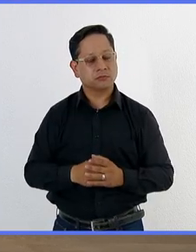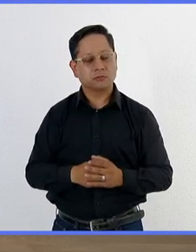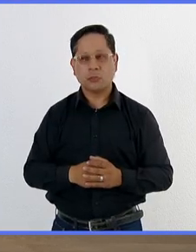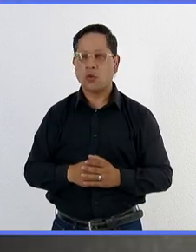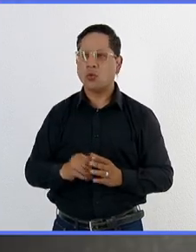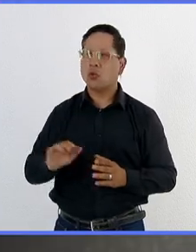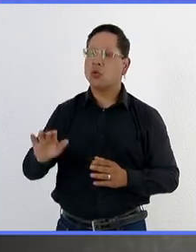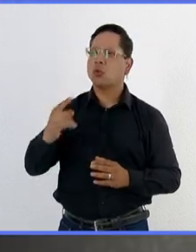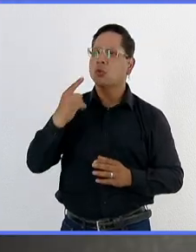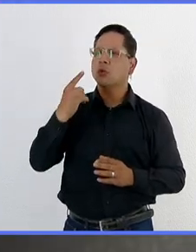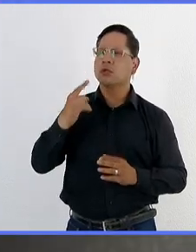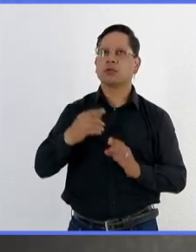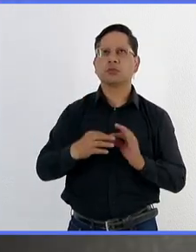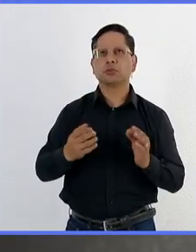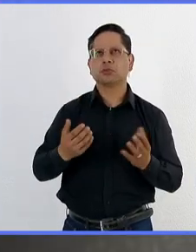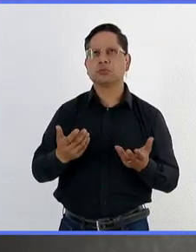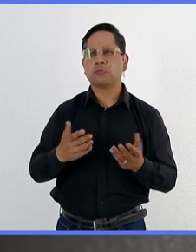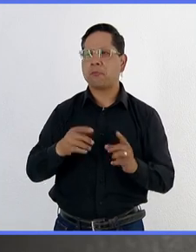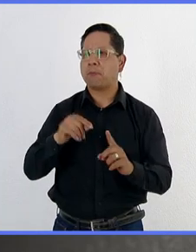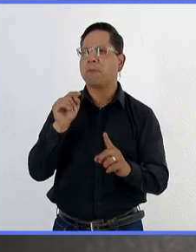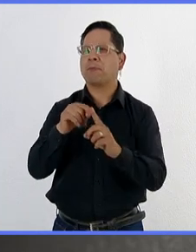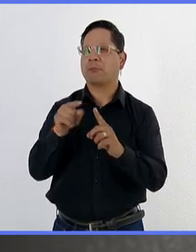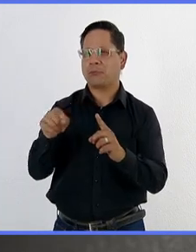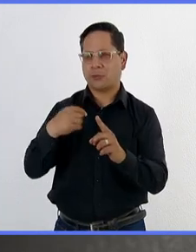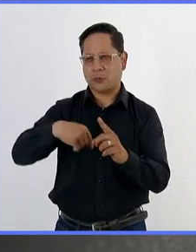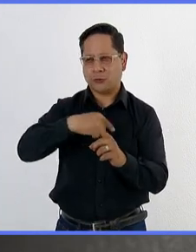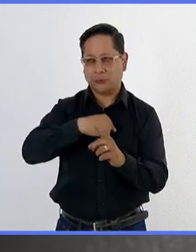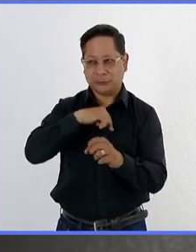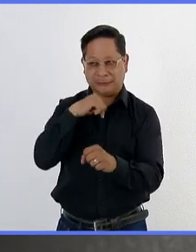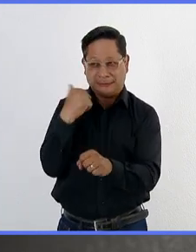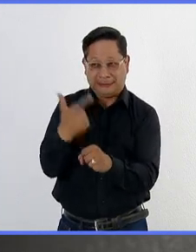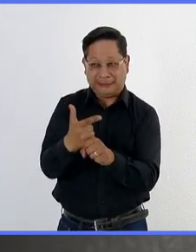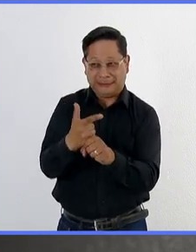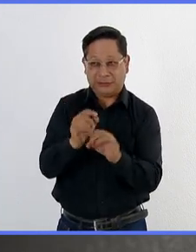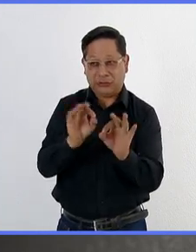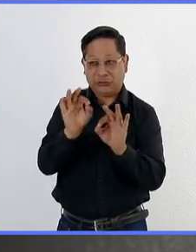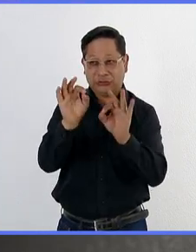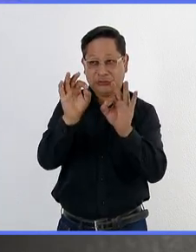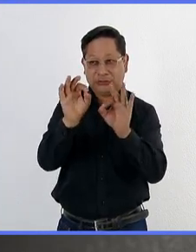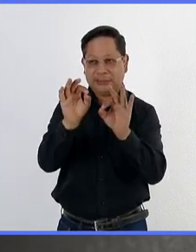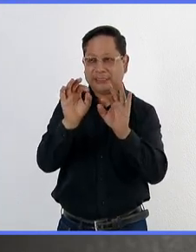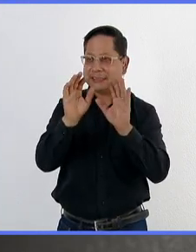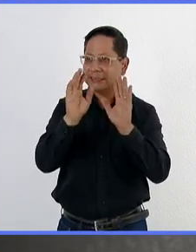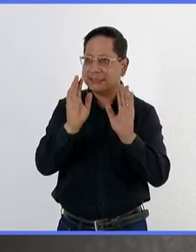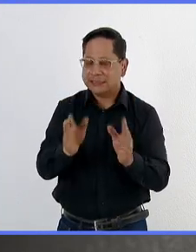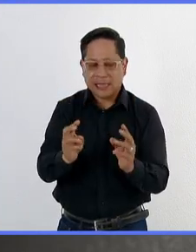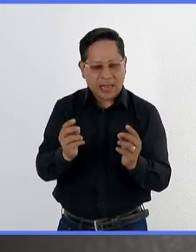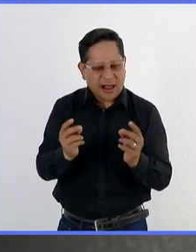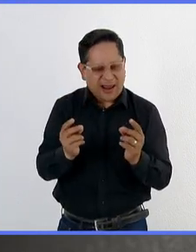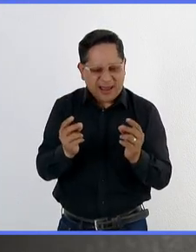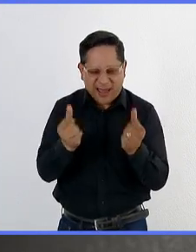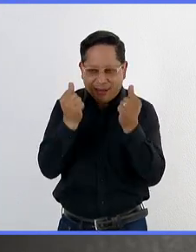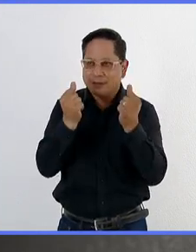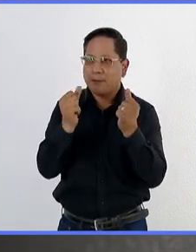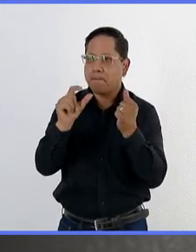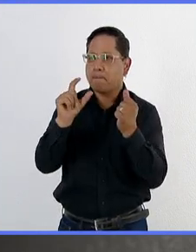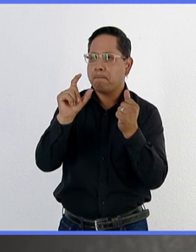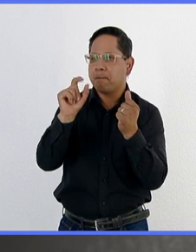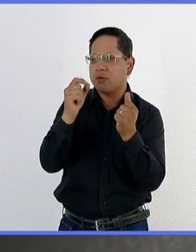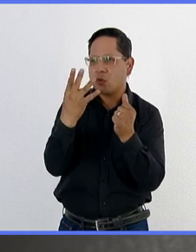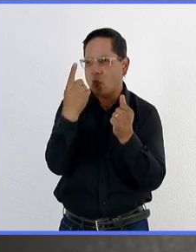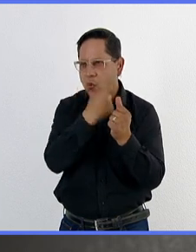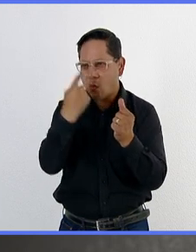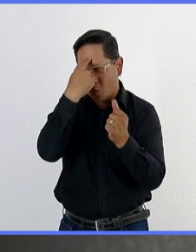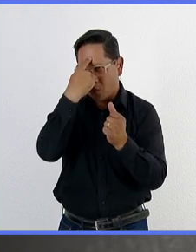quisiera comentar un poquito más a detalle. Cuando nosotros detectamos la plaga, de manera inmediata, nosotros en menos de 24